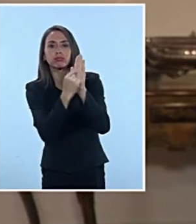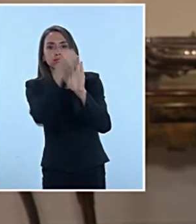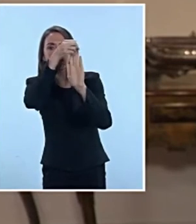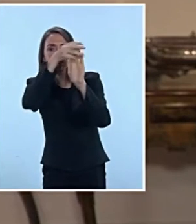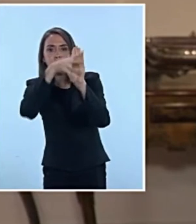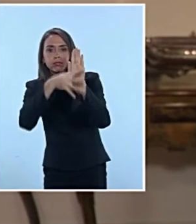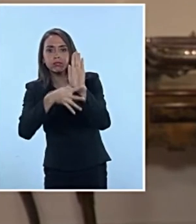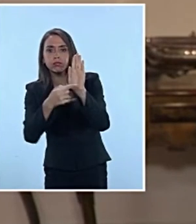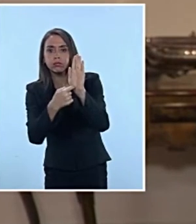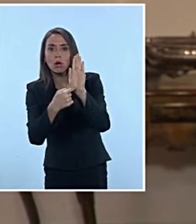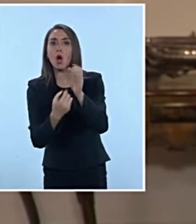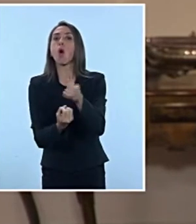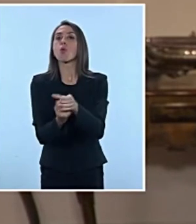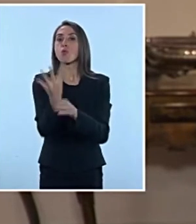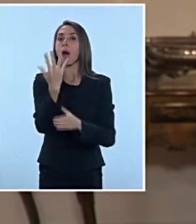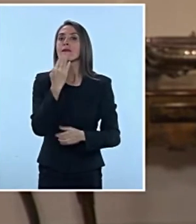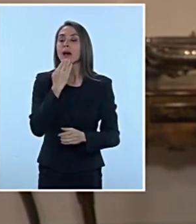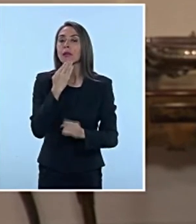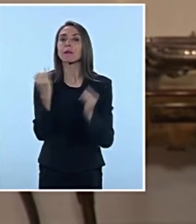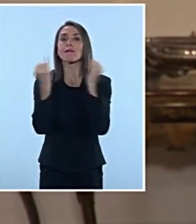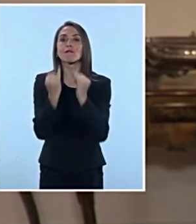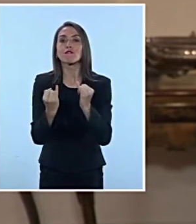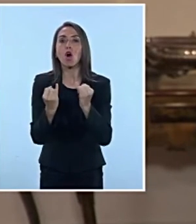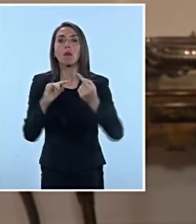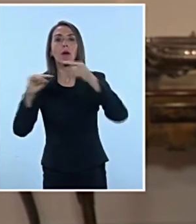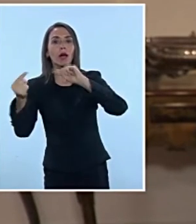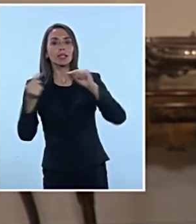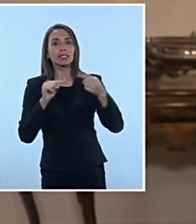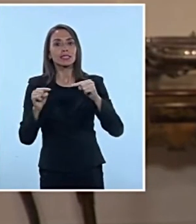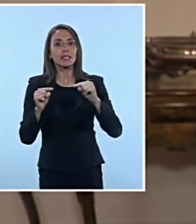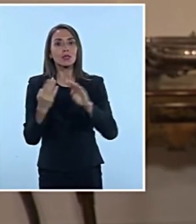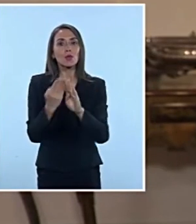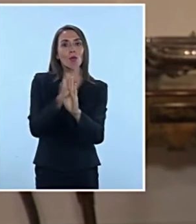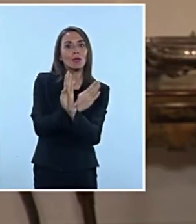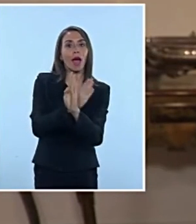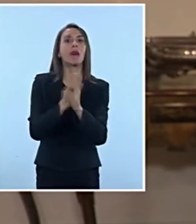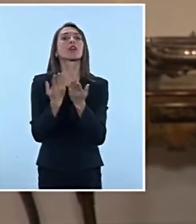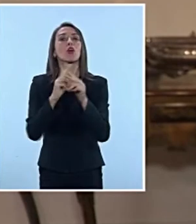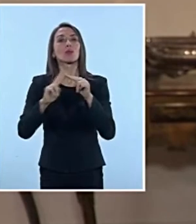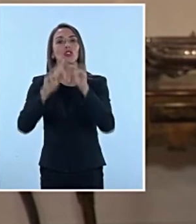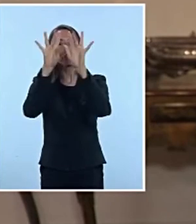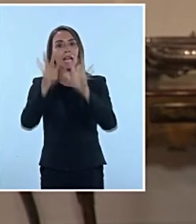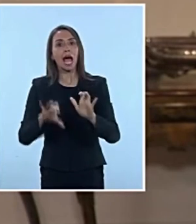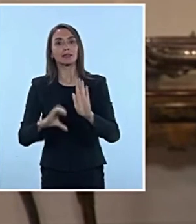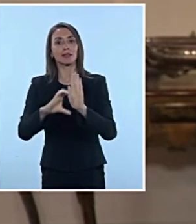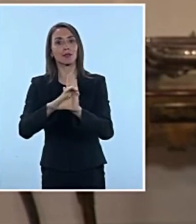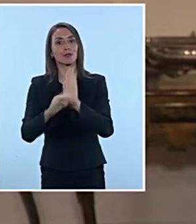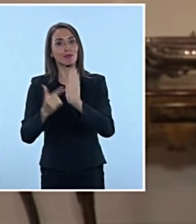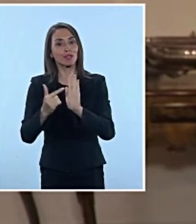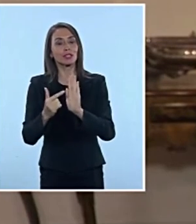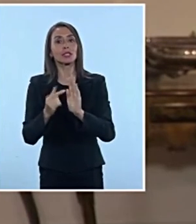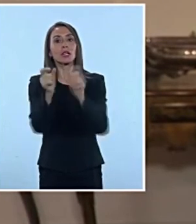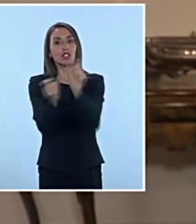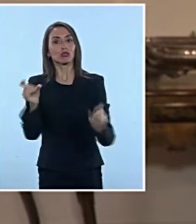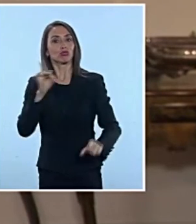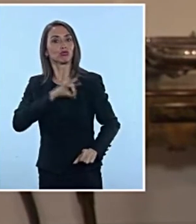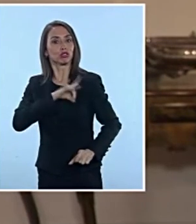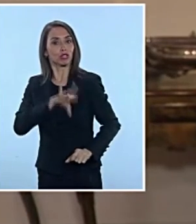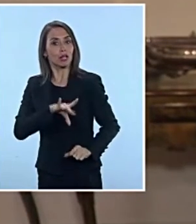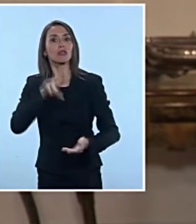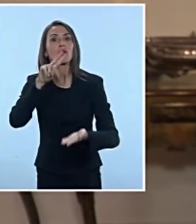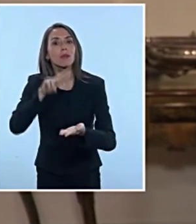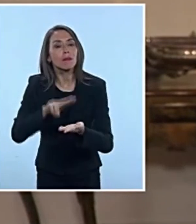sino que también debe ser nueva en la manera en que se discute y elabora. Se trata de que los compatriotas tengan